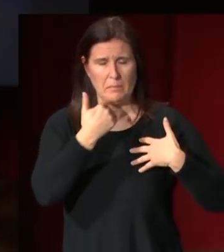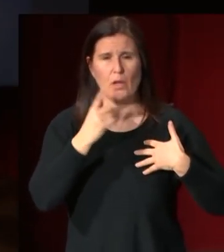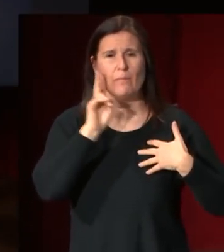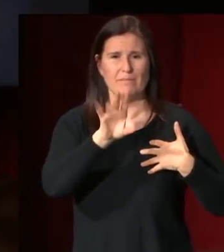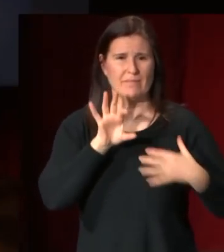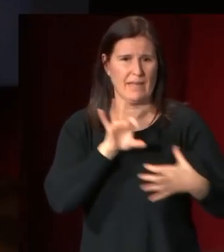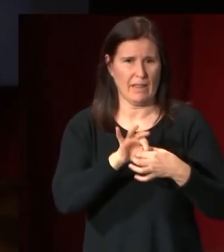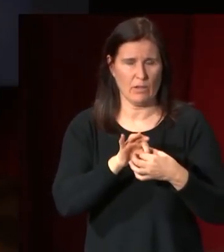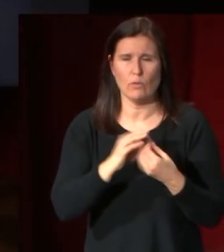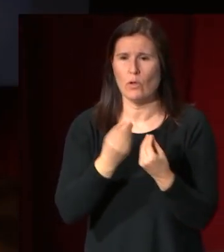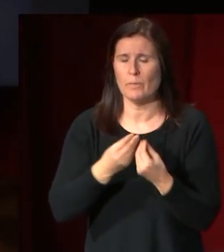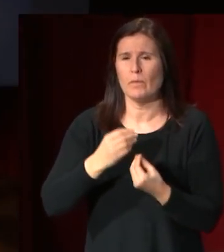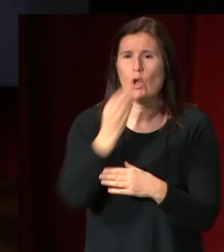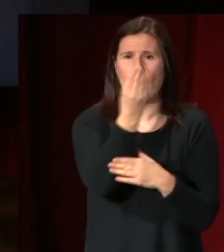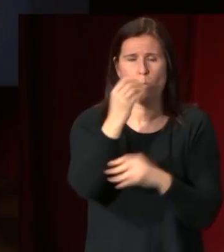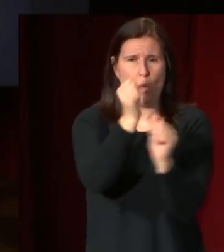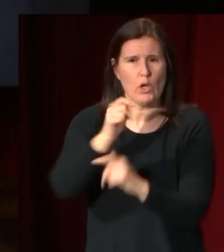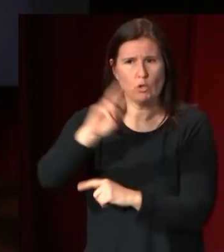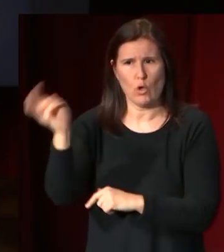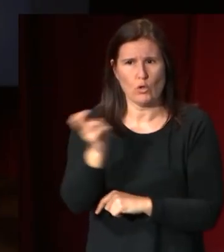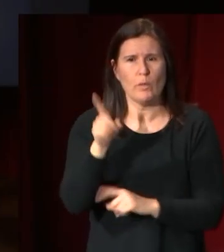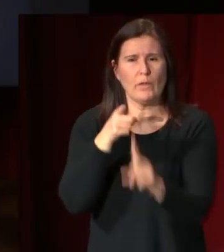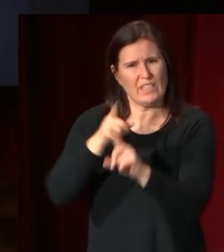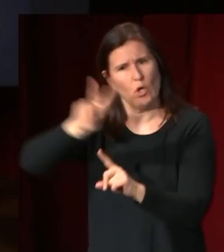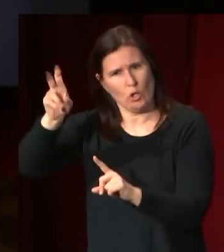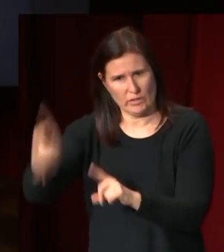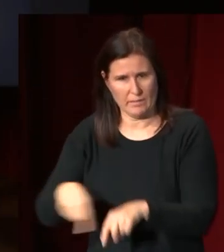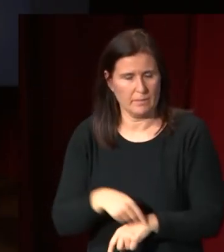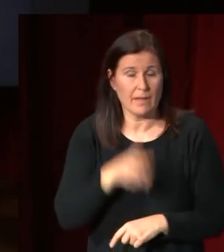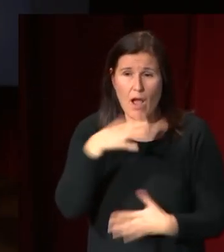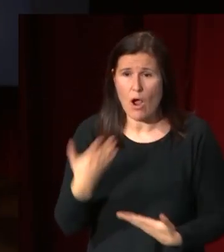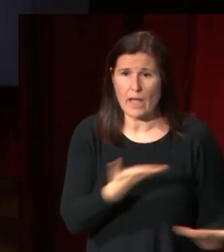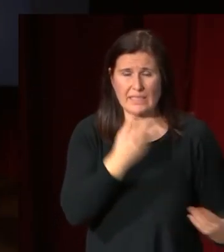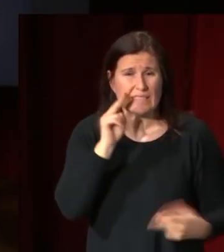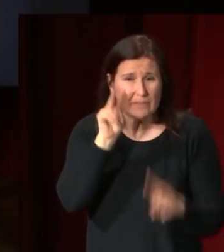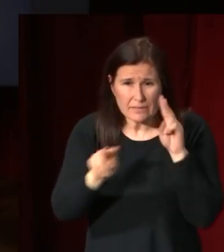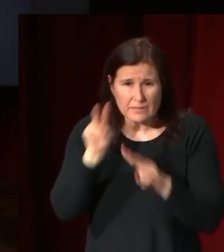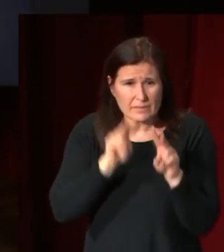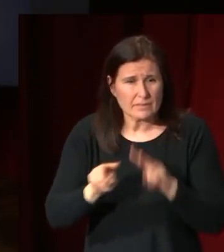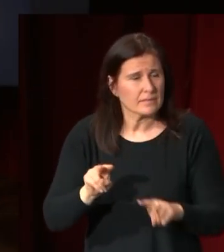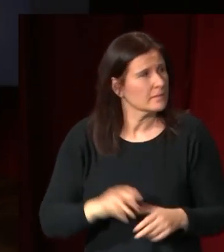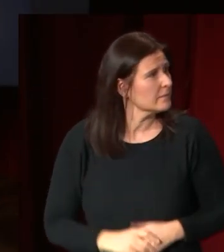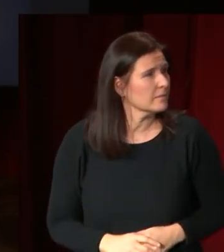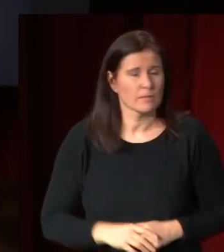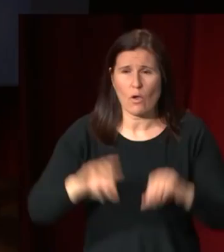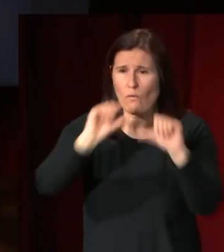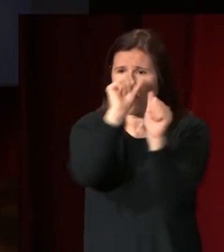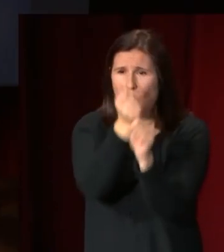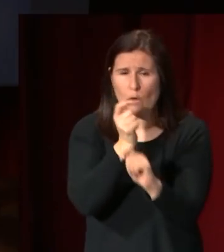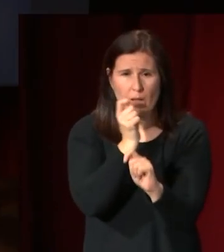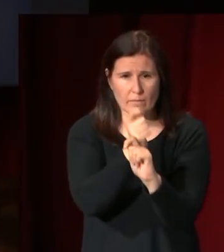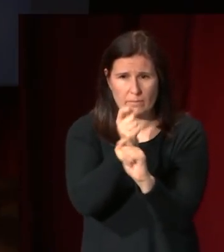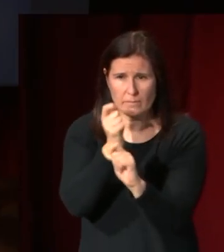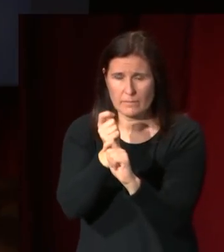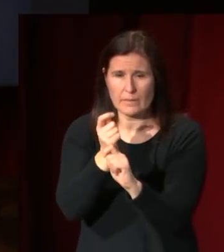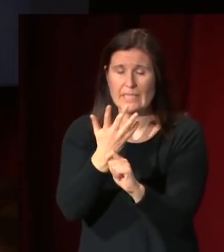con otros modelos pero con otros destinos aquí sí que encontramos si se fijan en cómo está tallado si se fijan